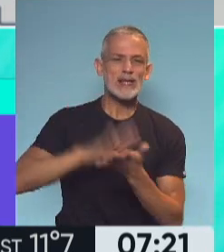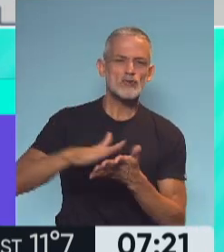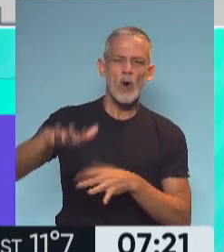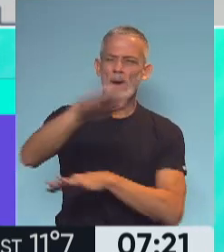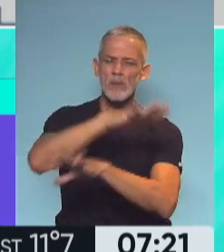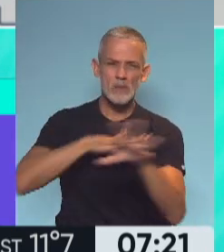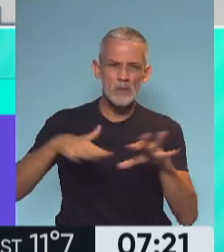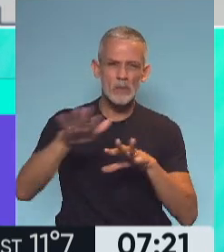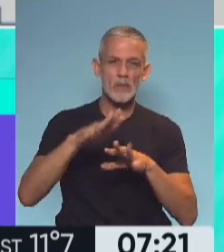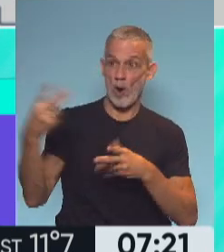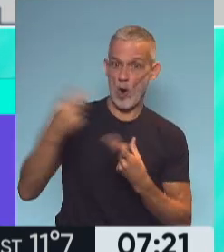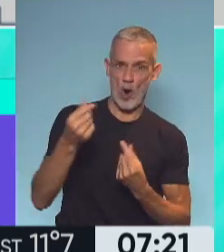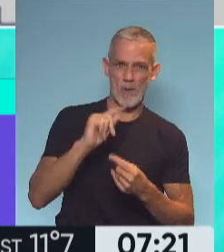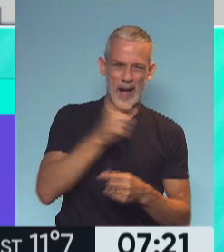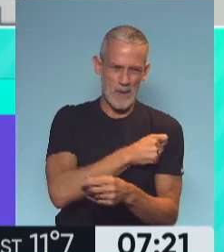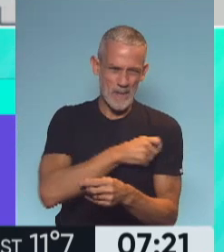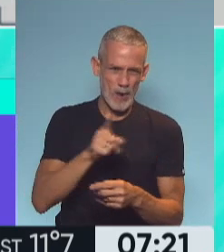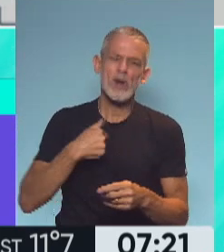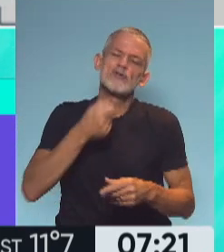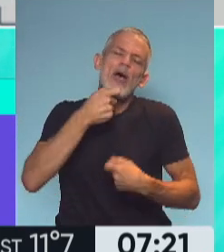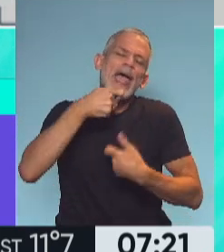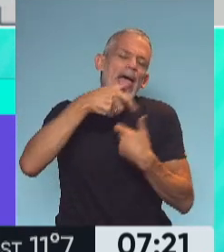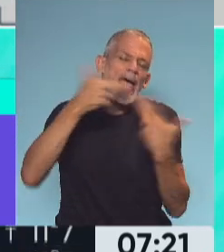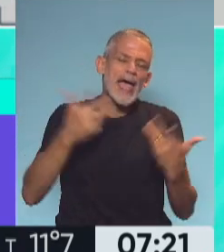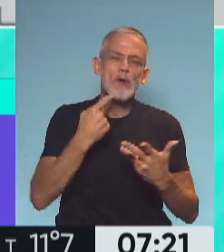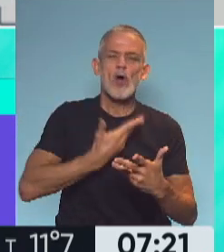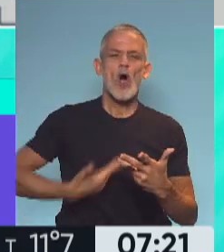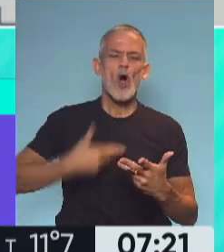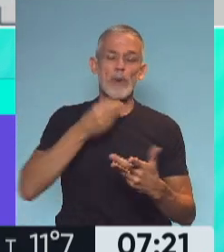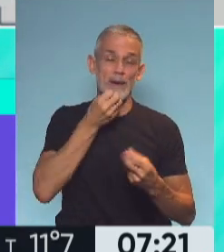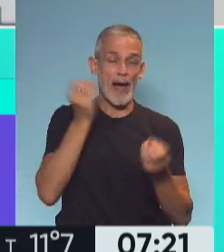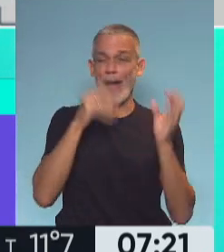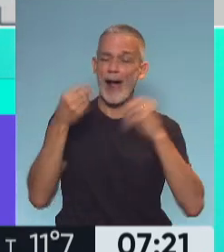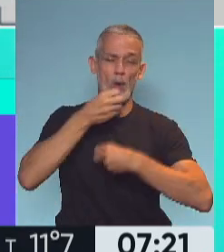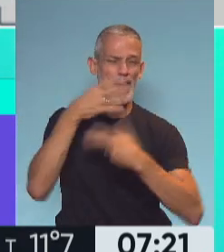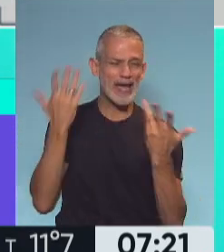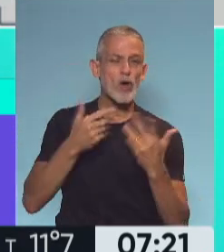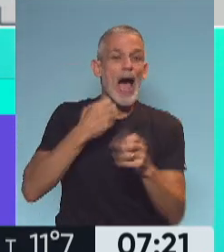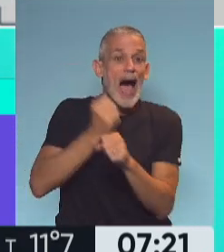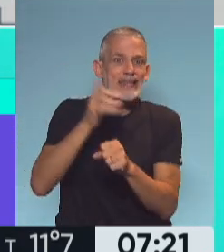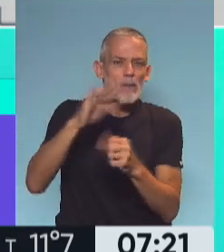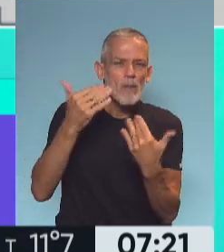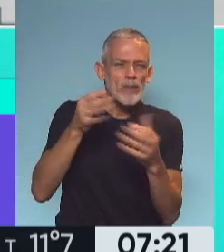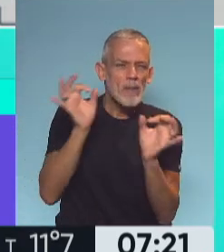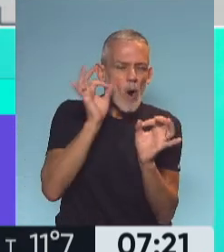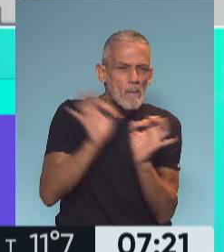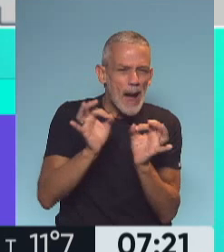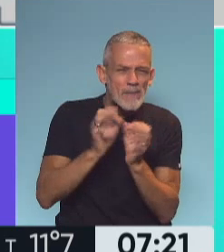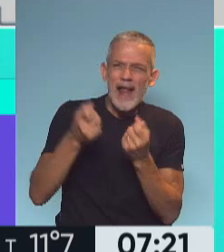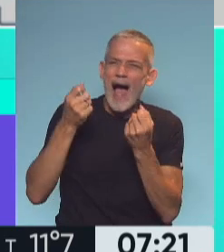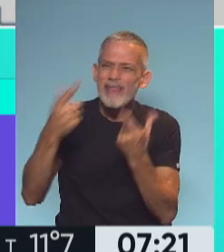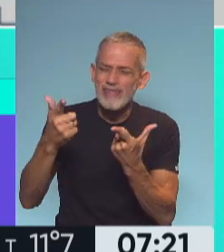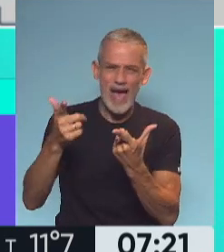no se compraron vacunas, ejemplifique que el gobierno dijo cualquier cosa hasta que podíamos entregar las